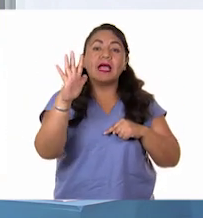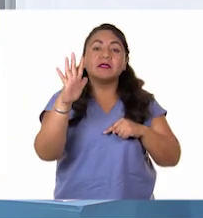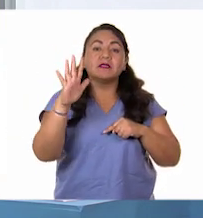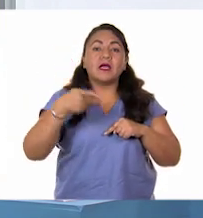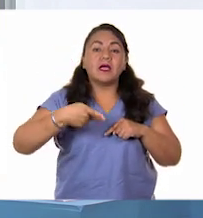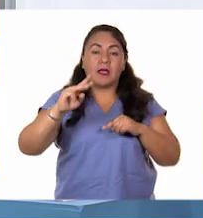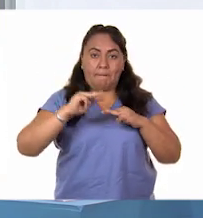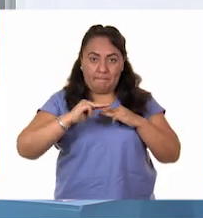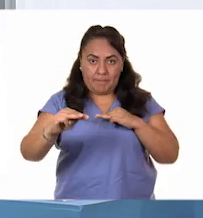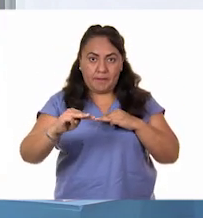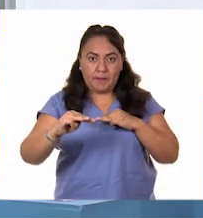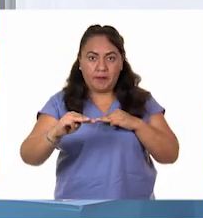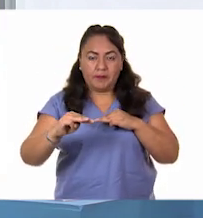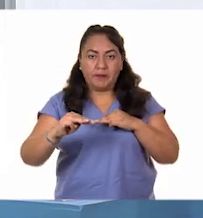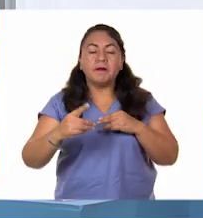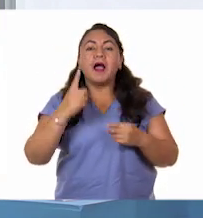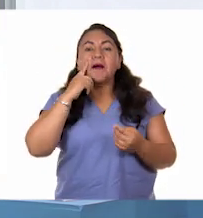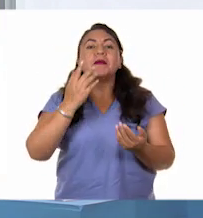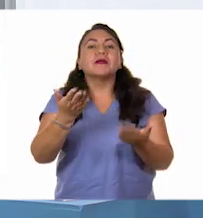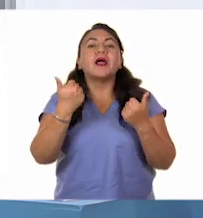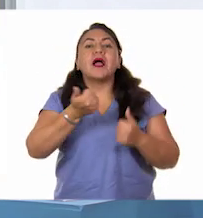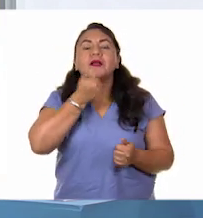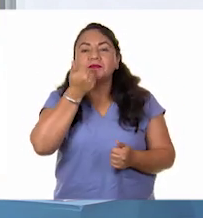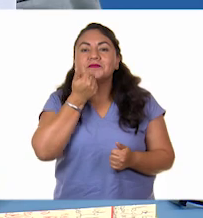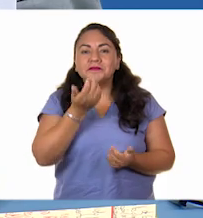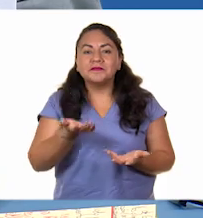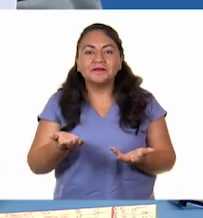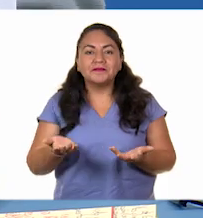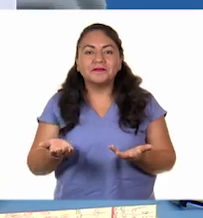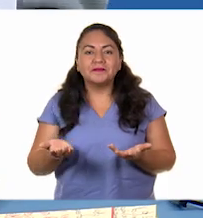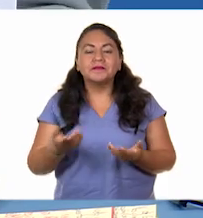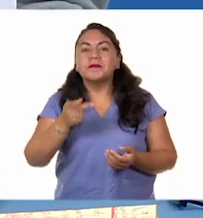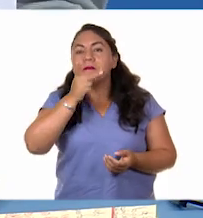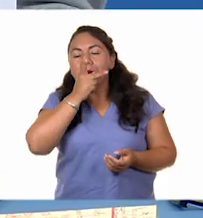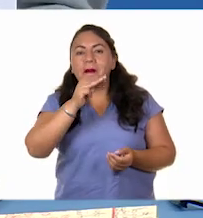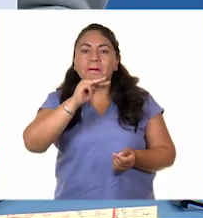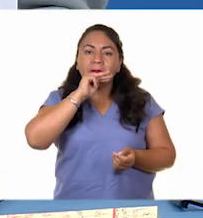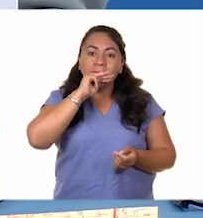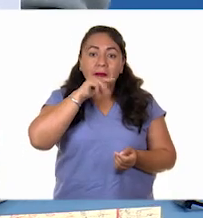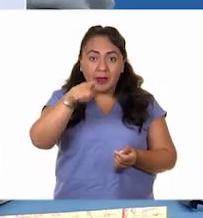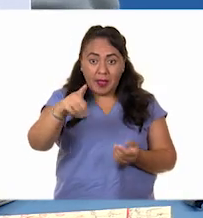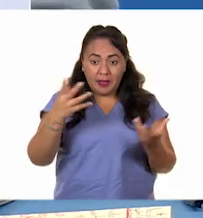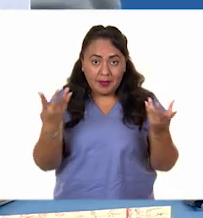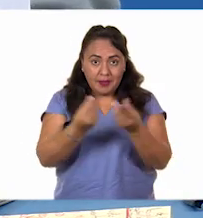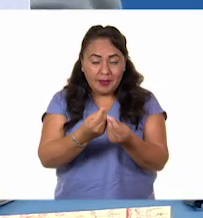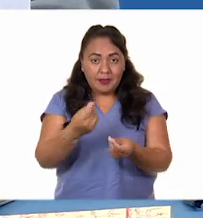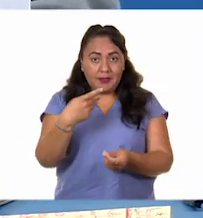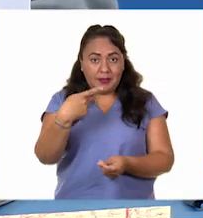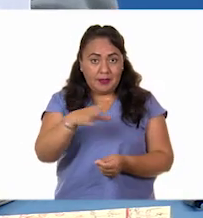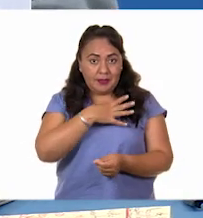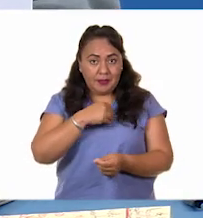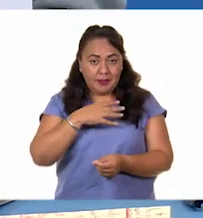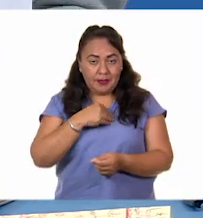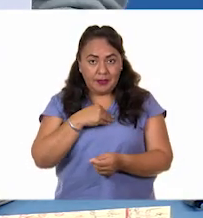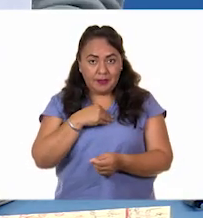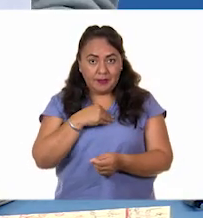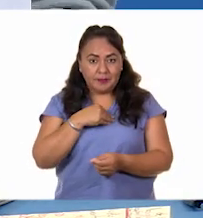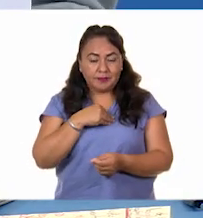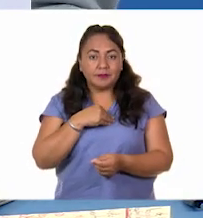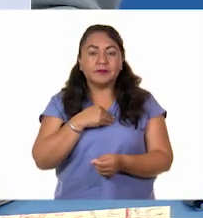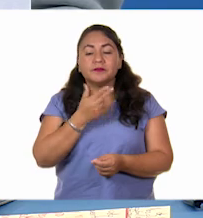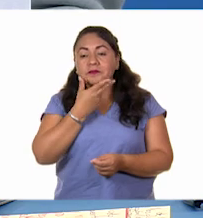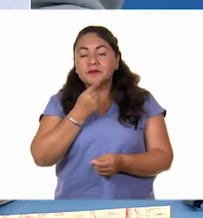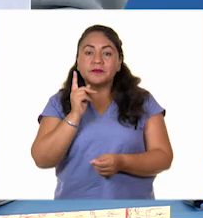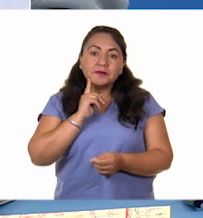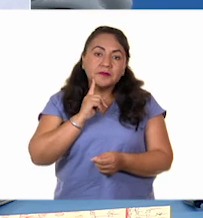A ver, alumnos en casa, papá, mamá, si están junto a su niño,